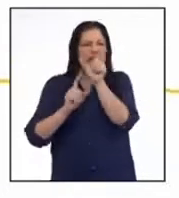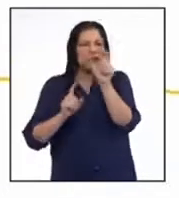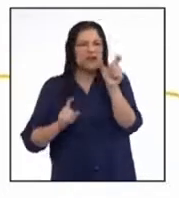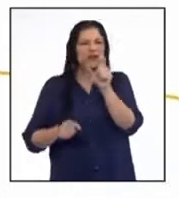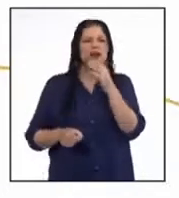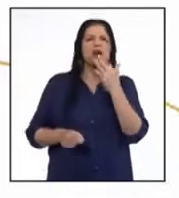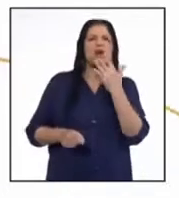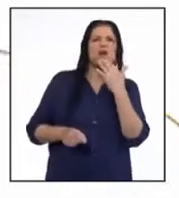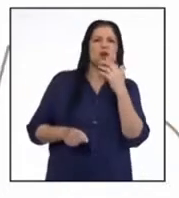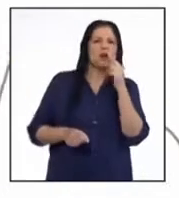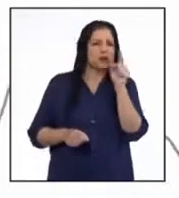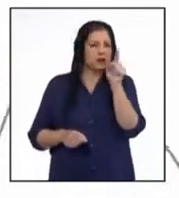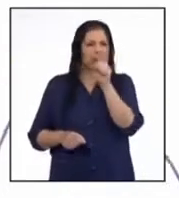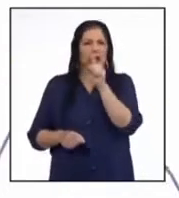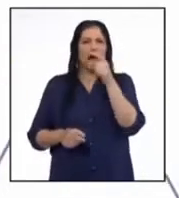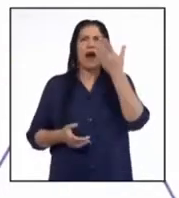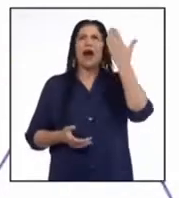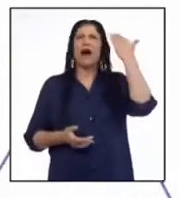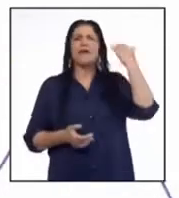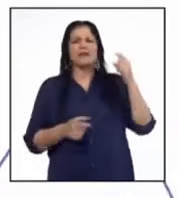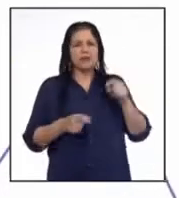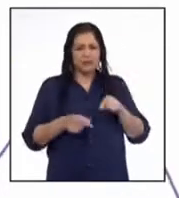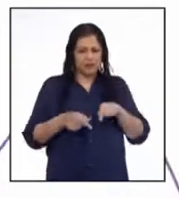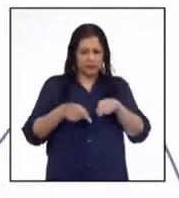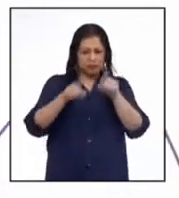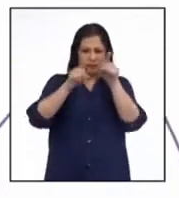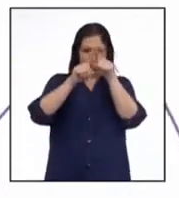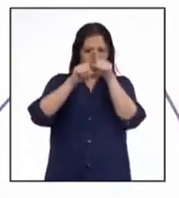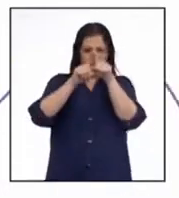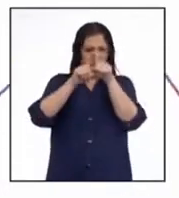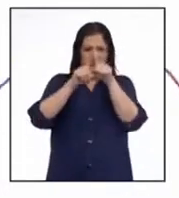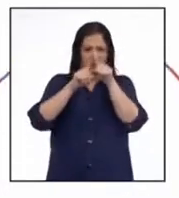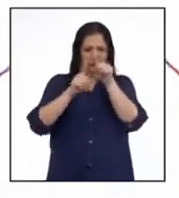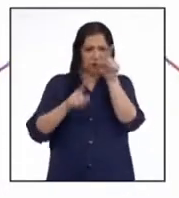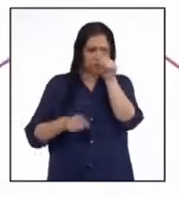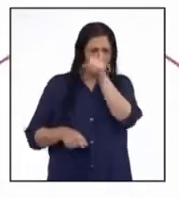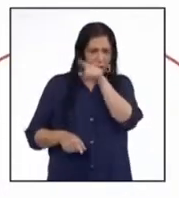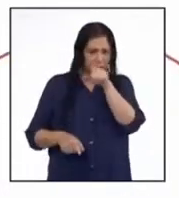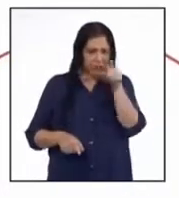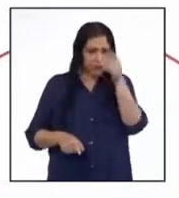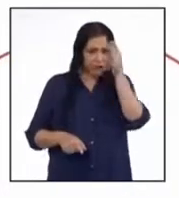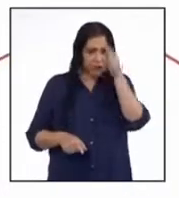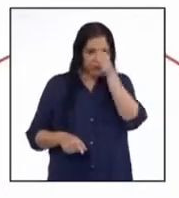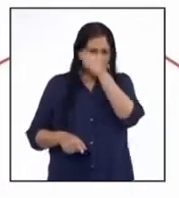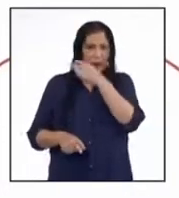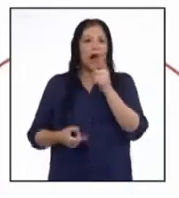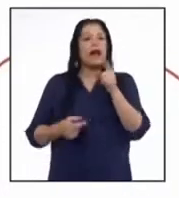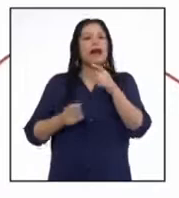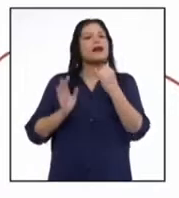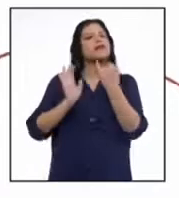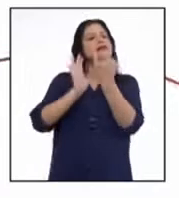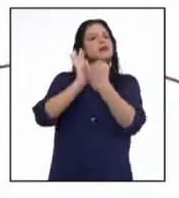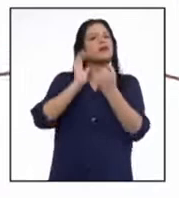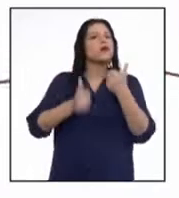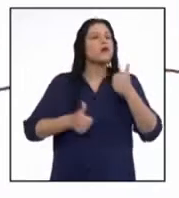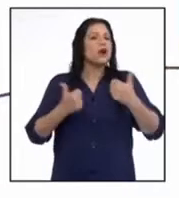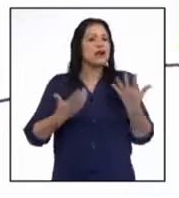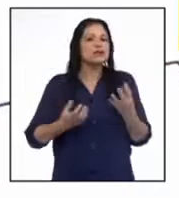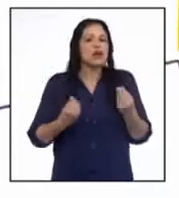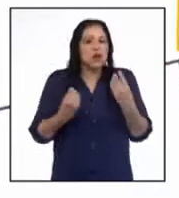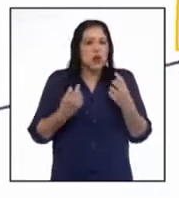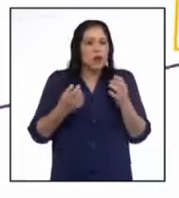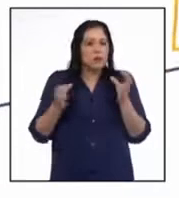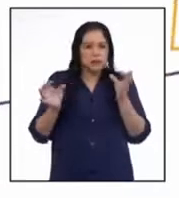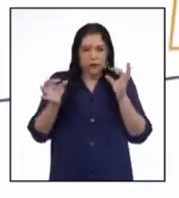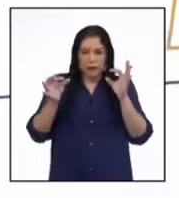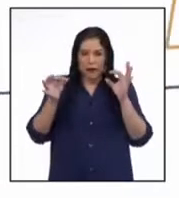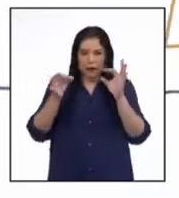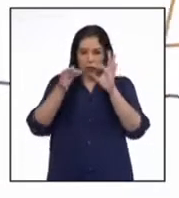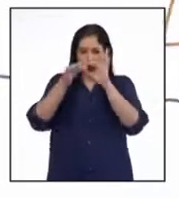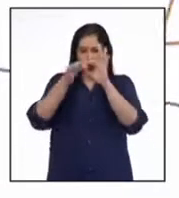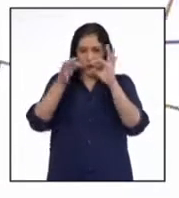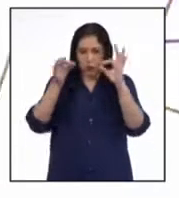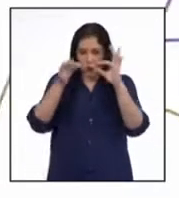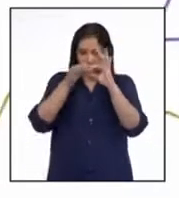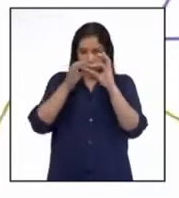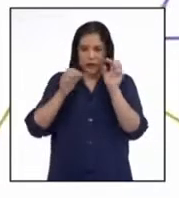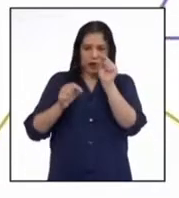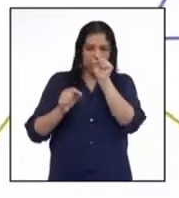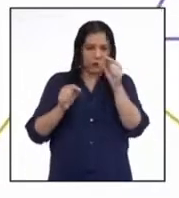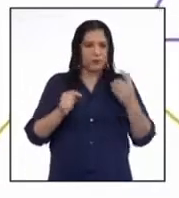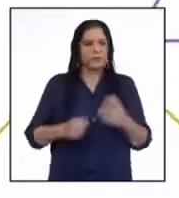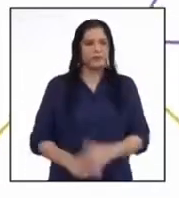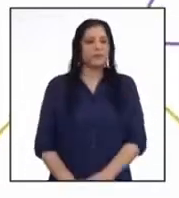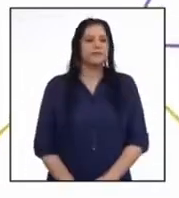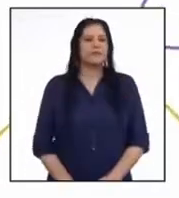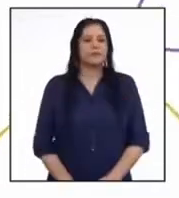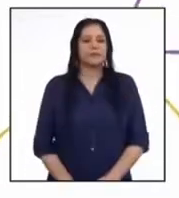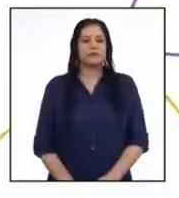Es diferente al gráfico de barras visto en el programa anterior. En este tipo de gráficos, lo particular es cómo se juntan las barras, una a